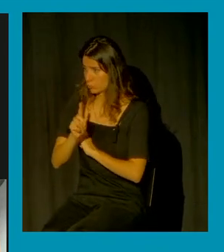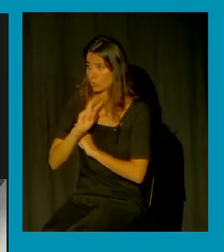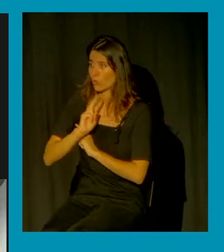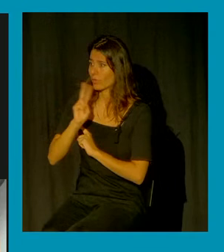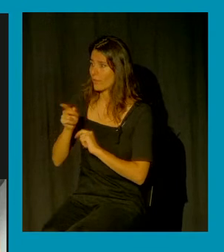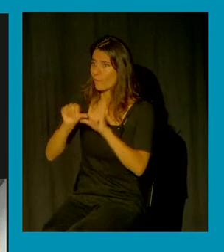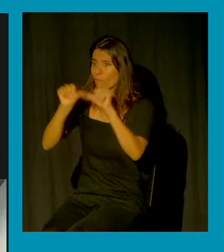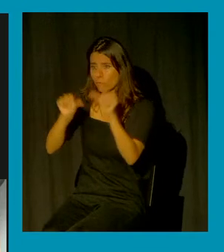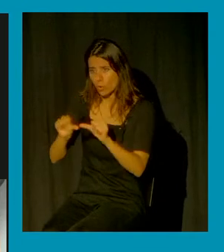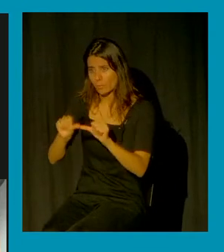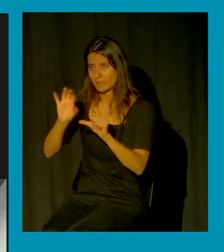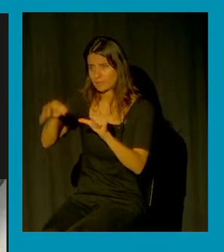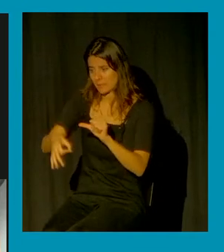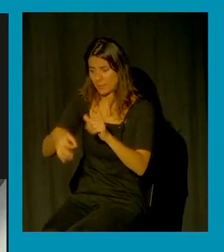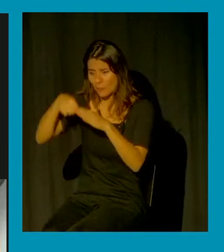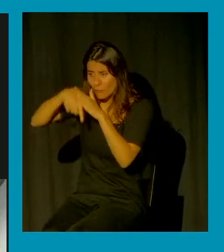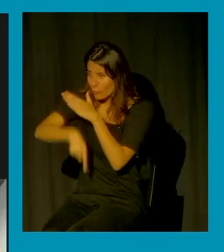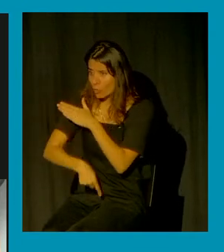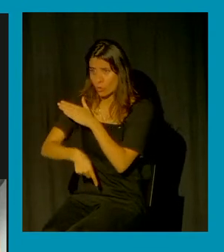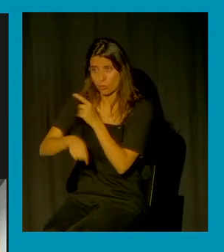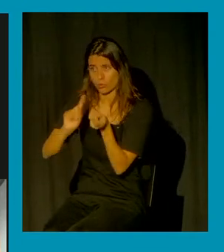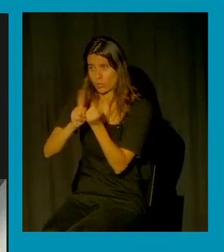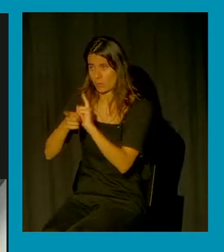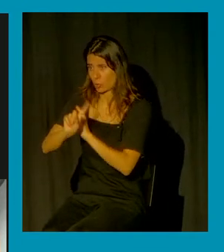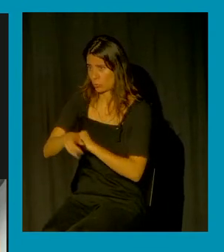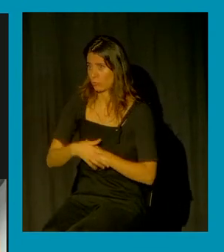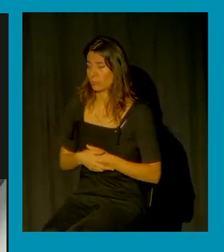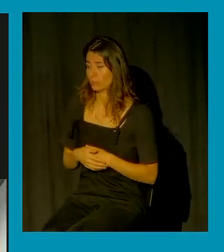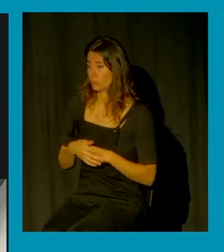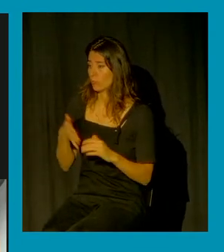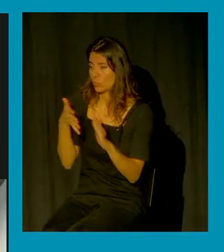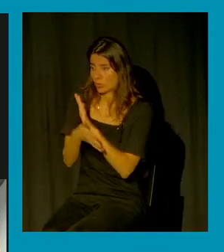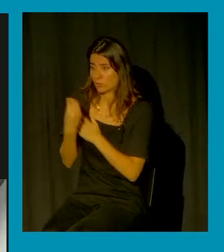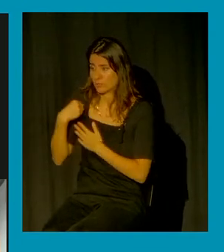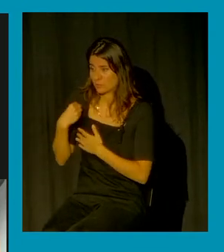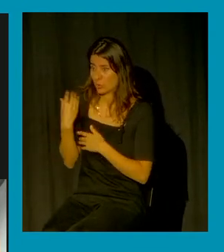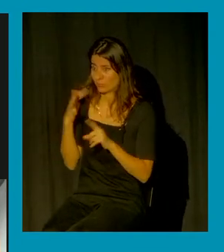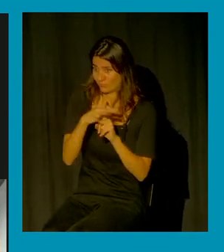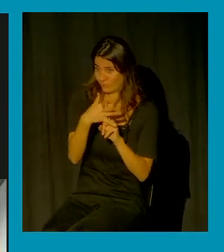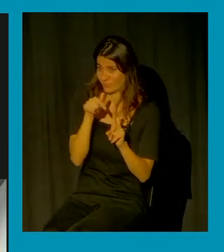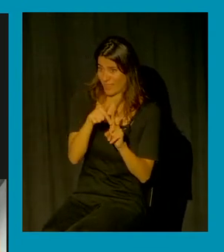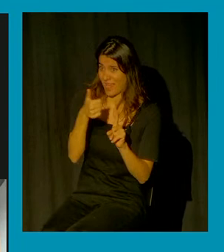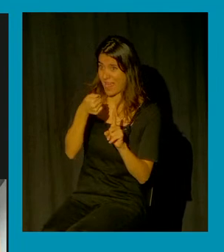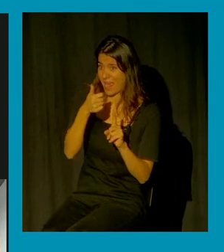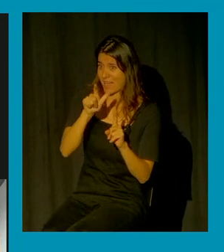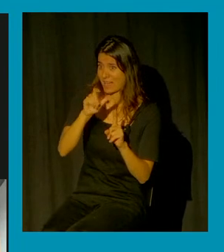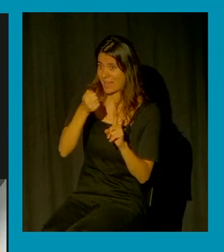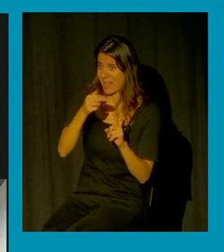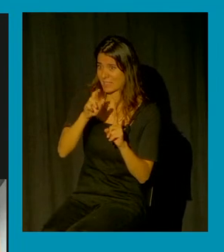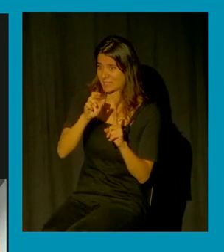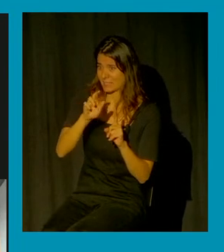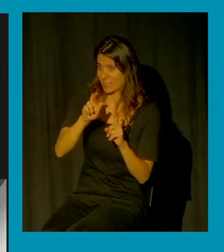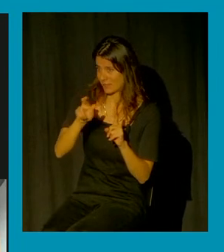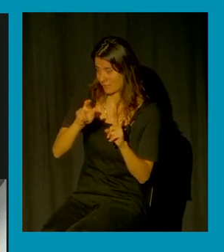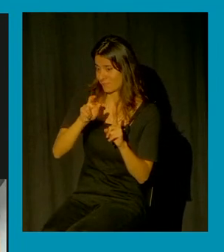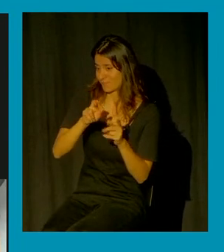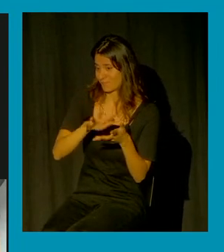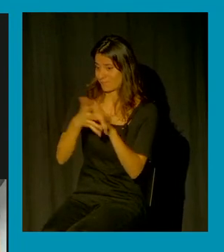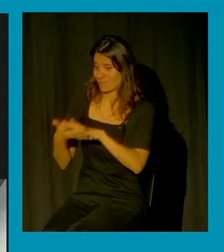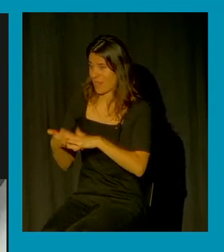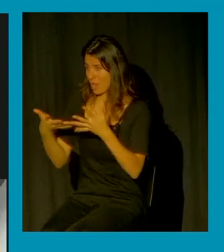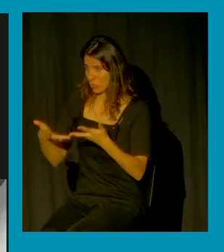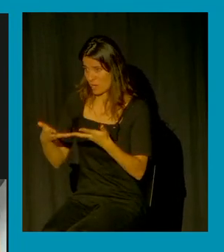ejemplos que tienen que ver con Alcácer pero que también tienen que ver con la actualidad ¿no? y leo el autoestop fue el primer límite